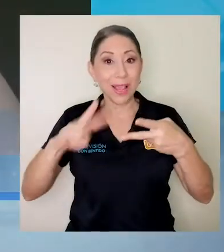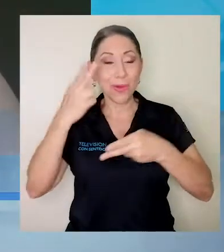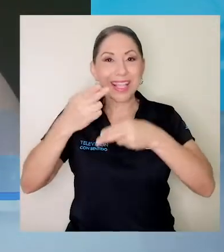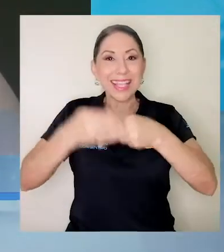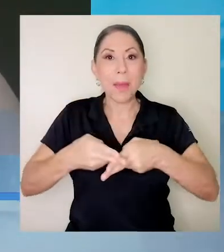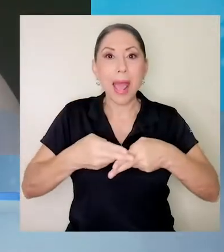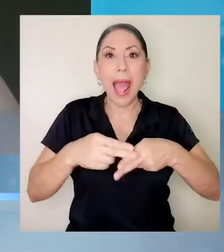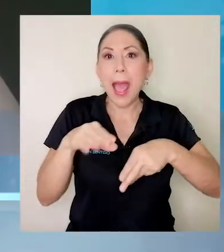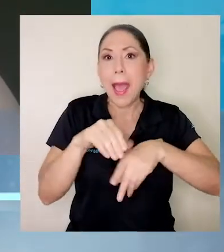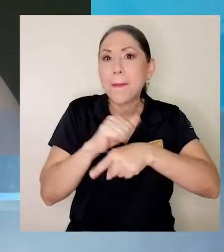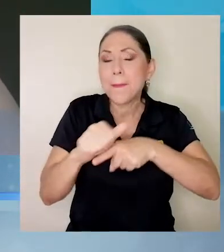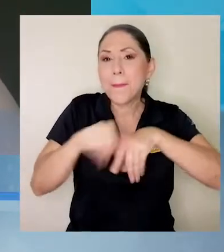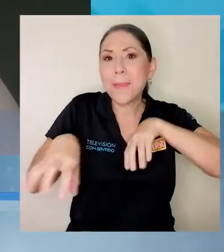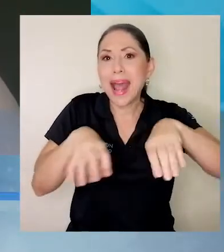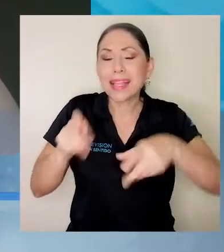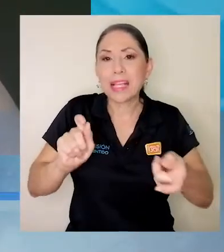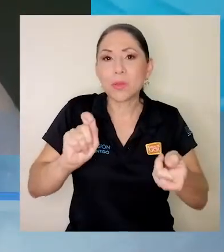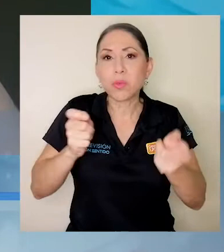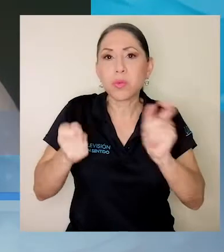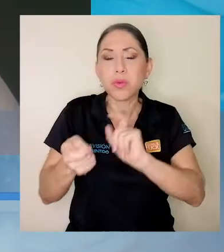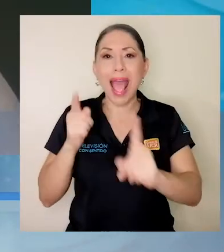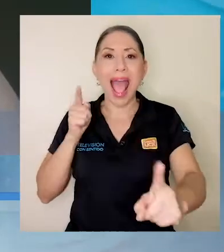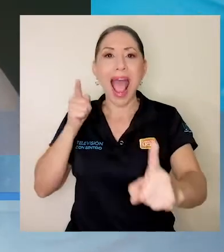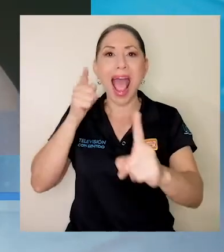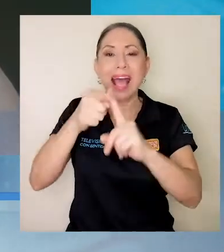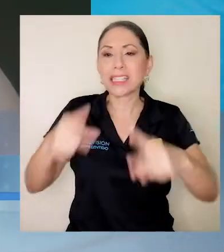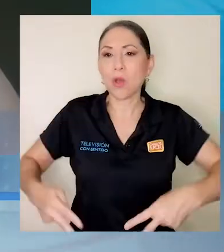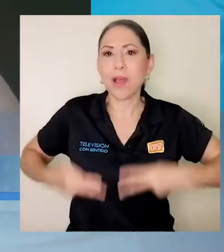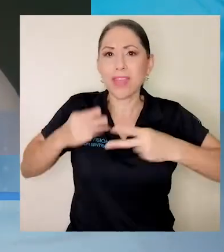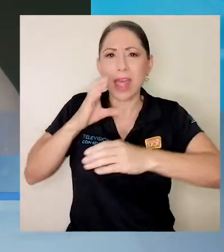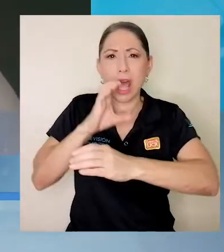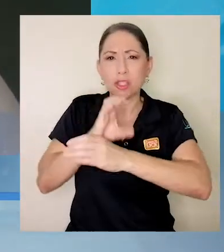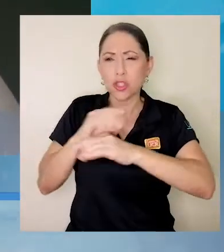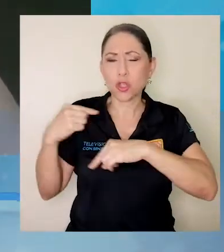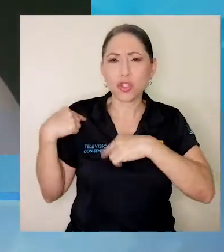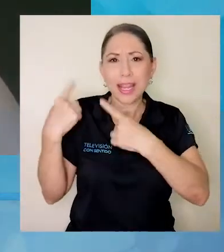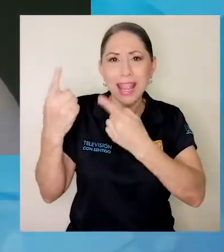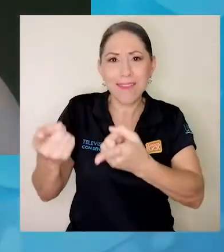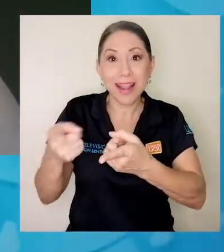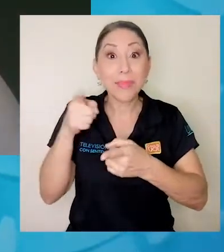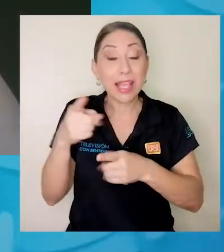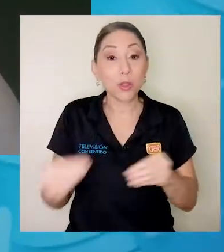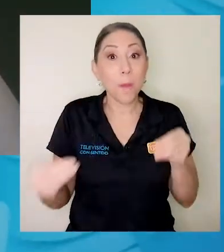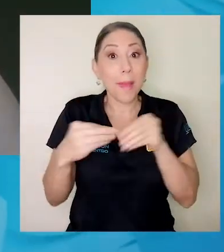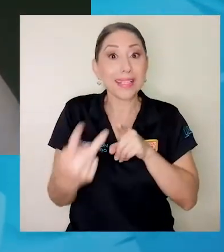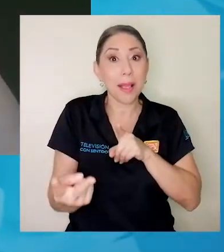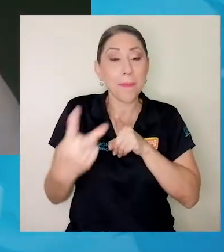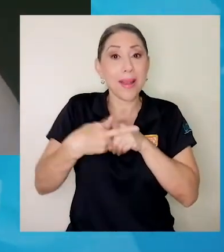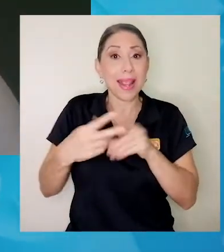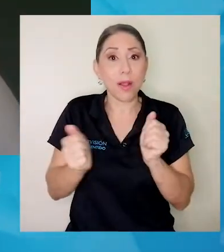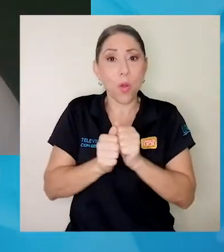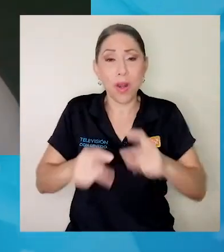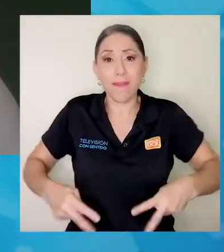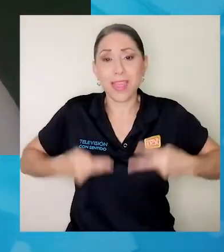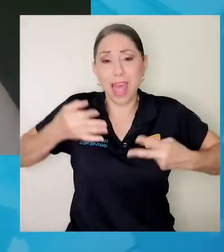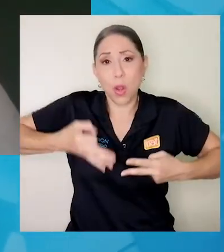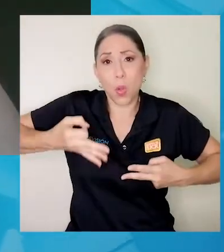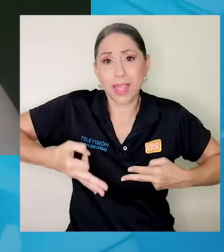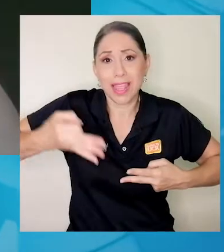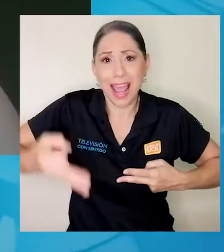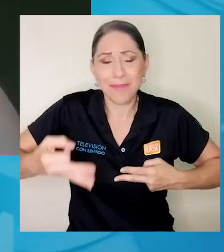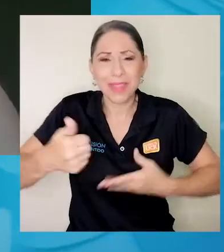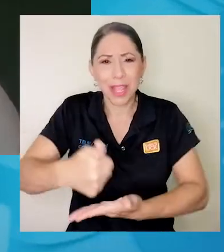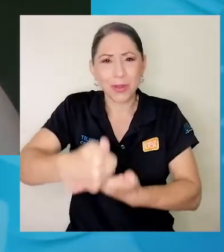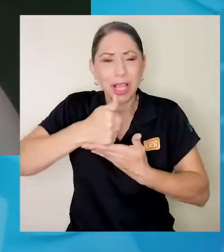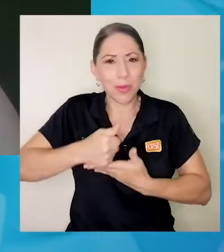prácticas transformadoras hacia una vida sostenible. Esto es más orientado hacia prácticas de la vida cotidiana que nos ayuden a construir